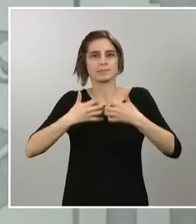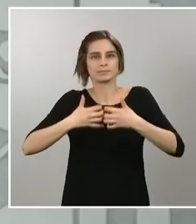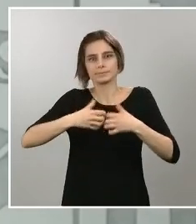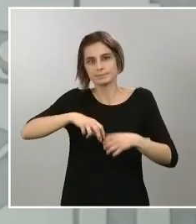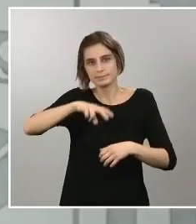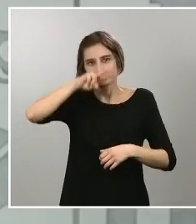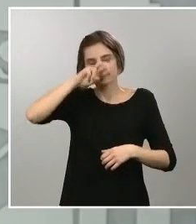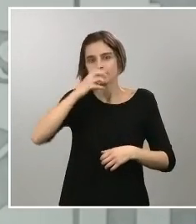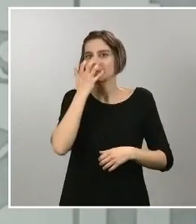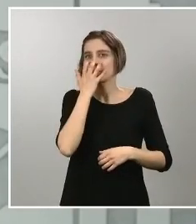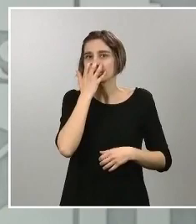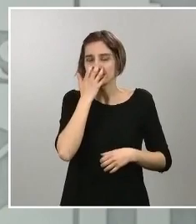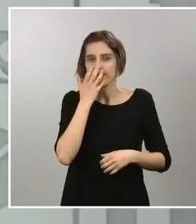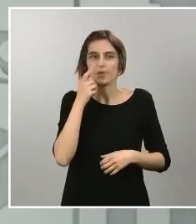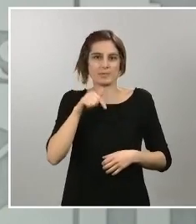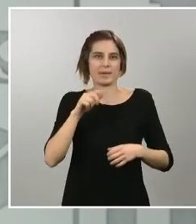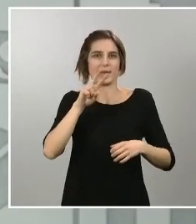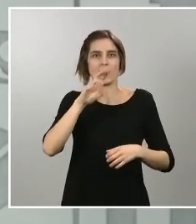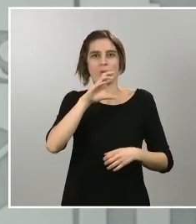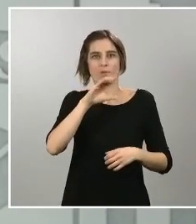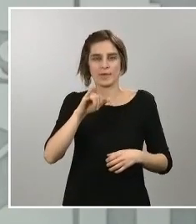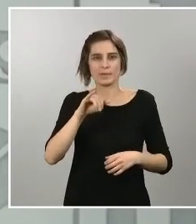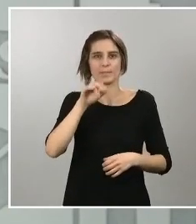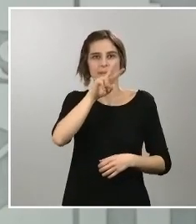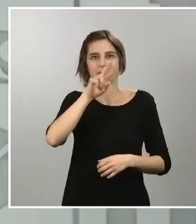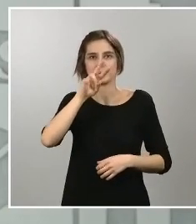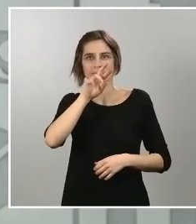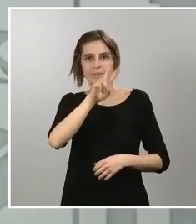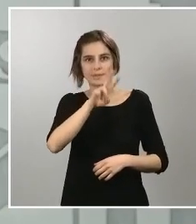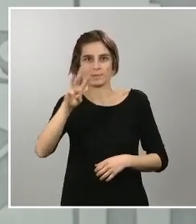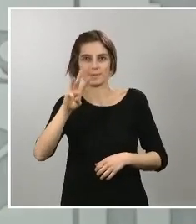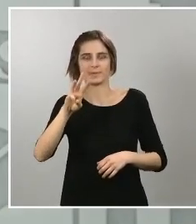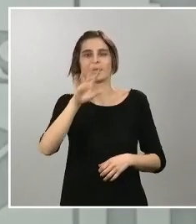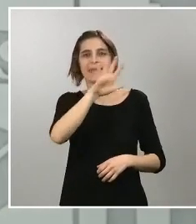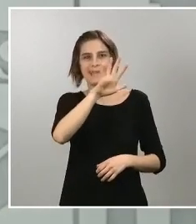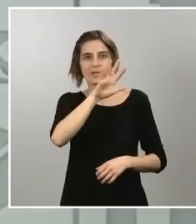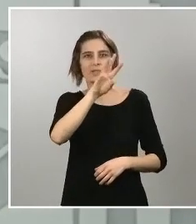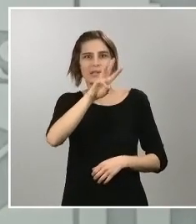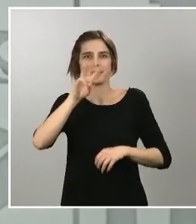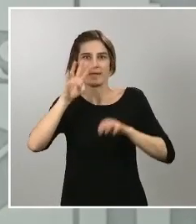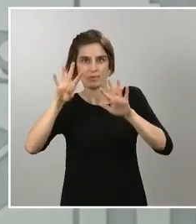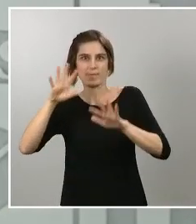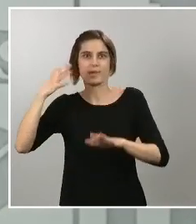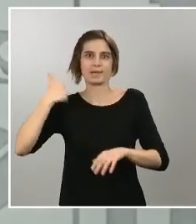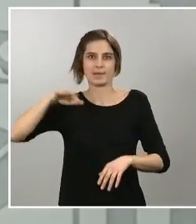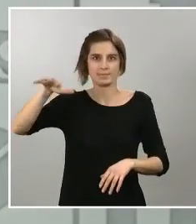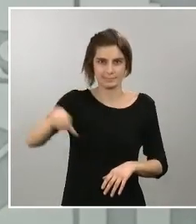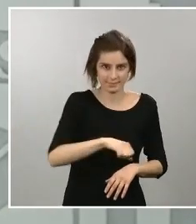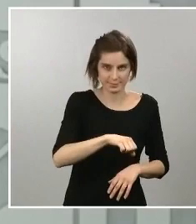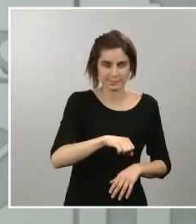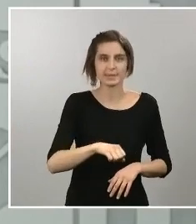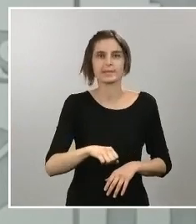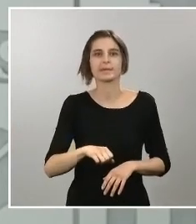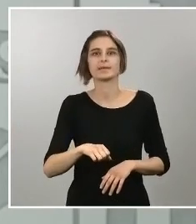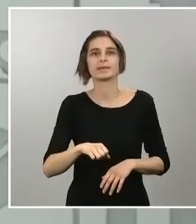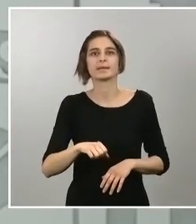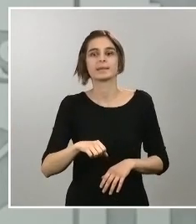equipos de respiración asistida que se incrementará también en los